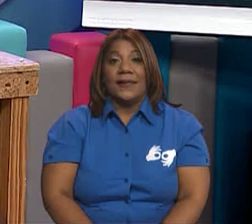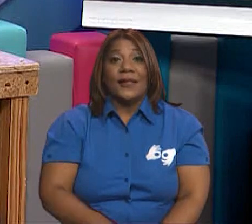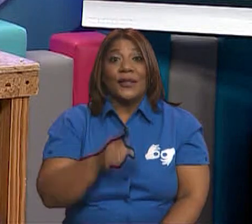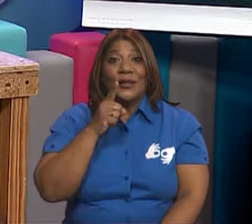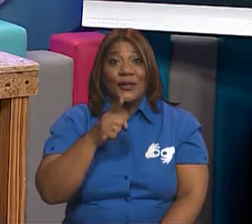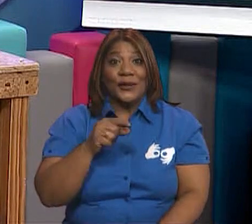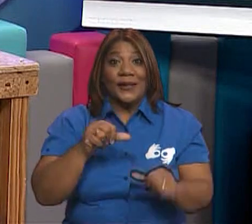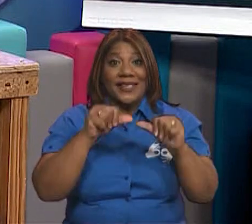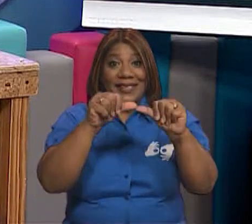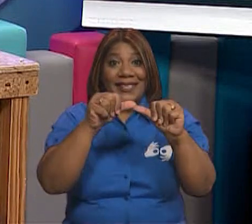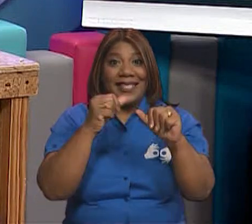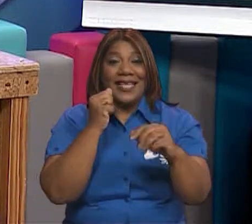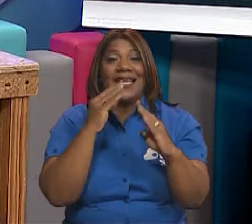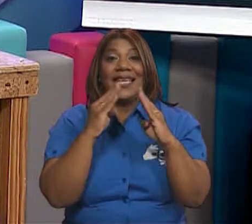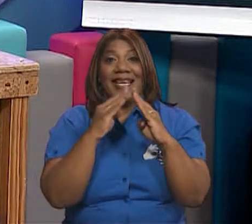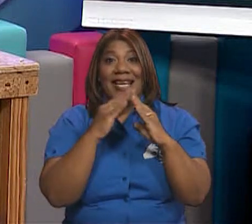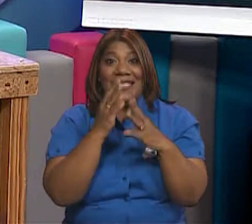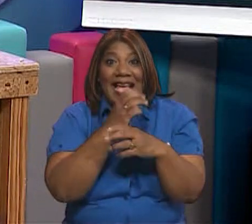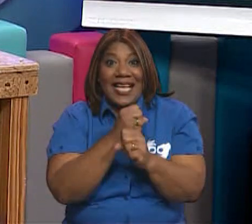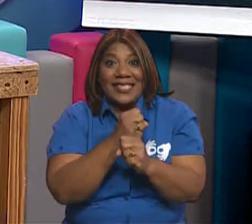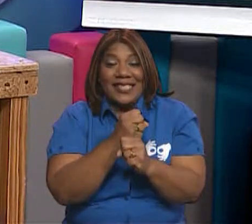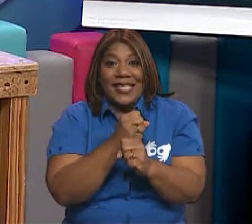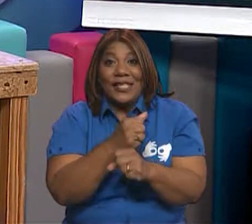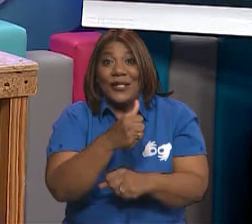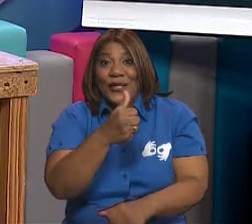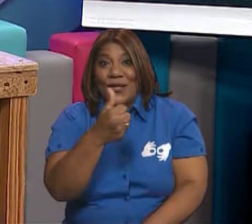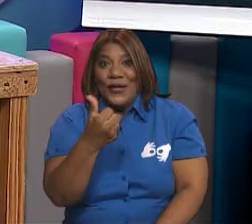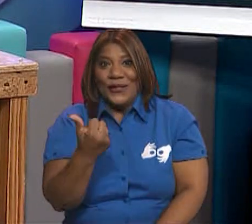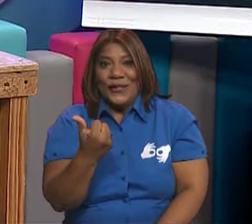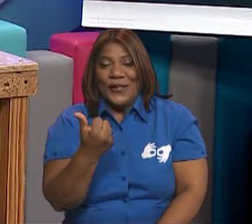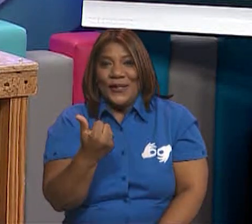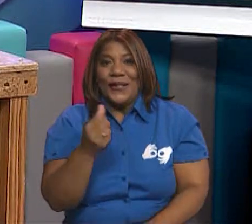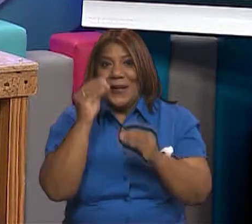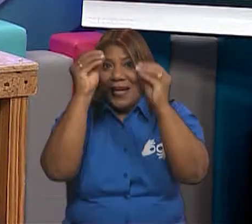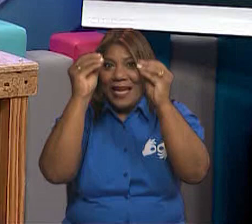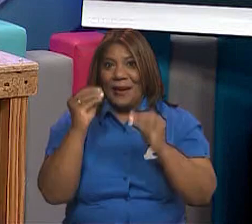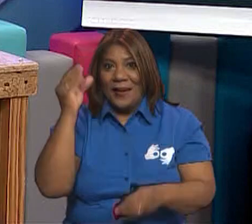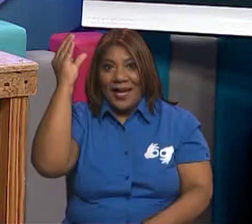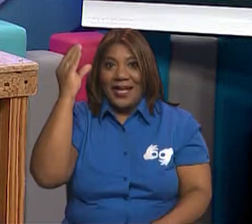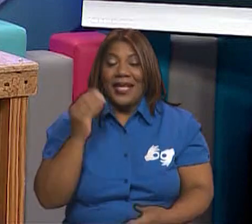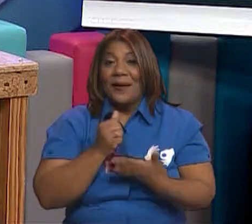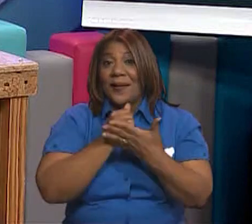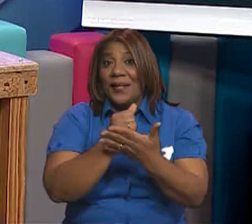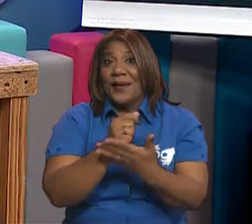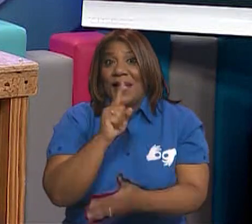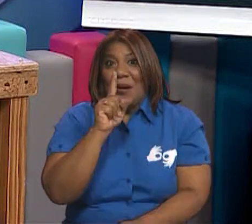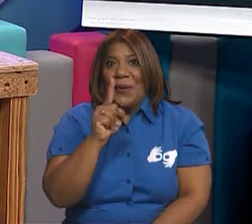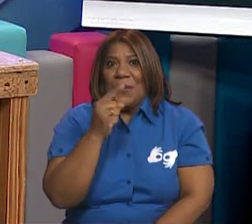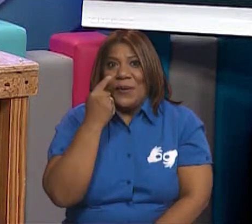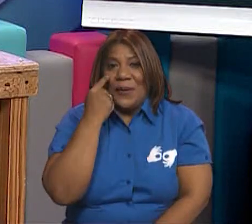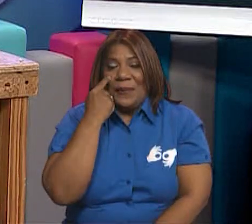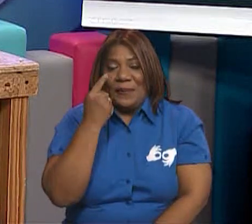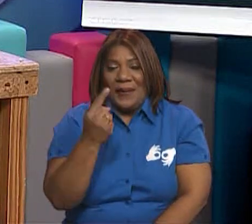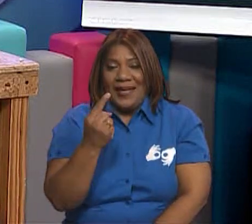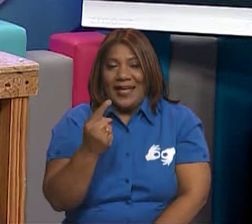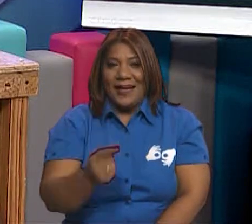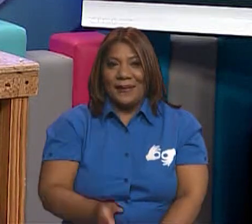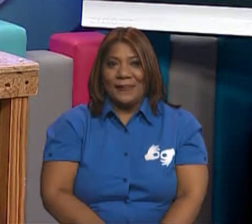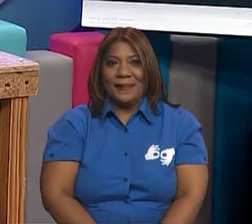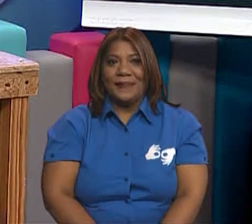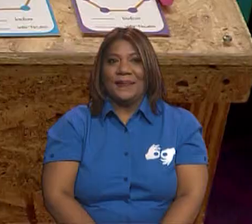ustedes pueden practicar en casa construyendo más y descubriendo también los nombres de cada uno de ellos. Entonces,